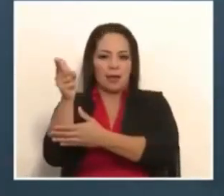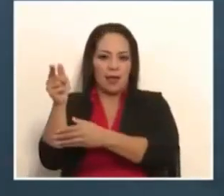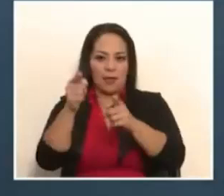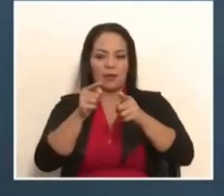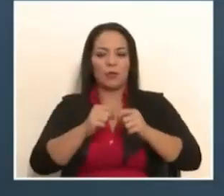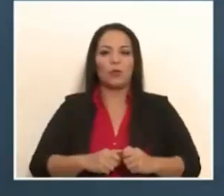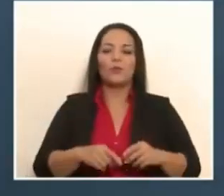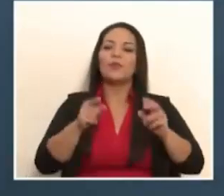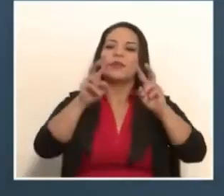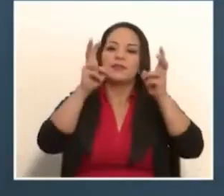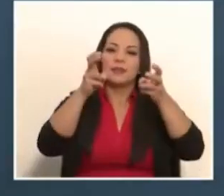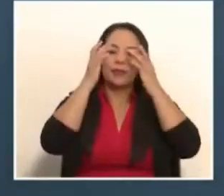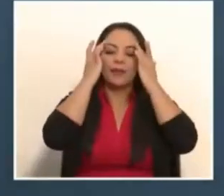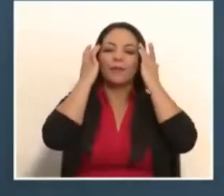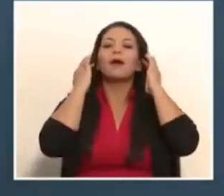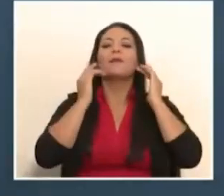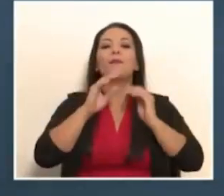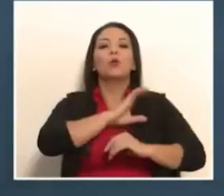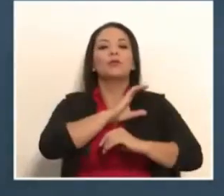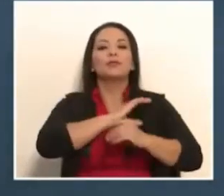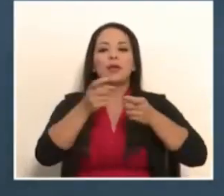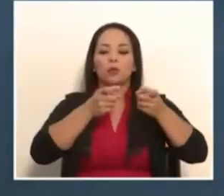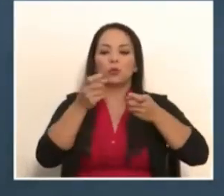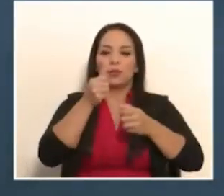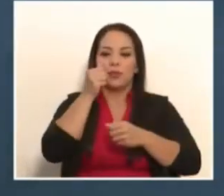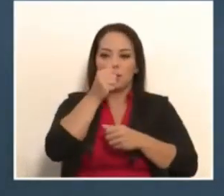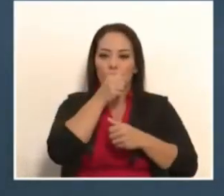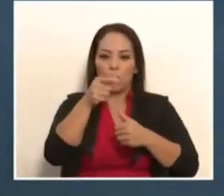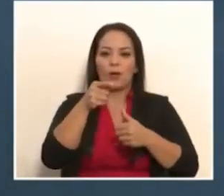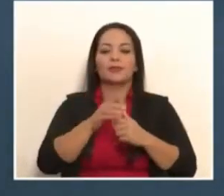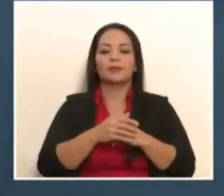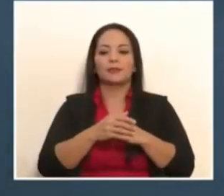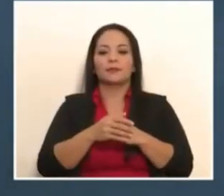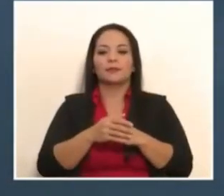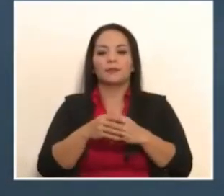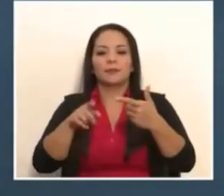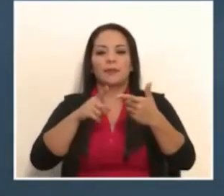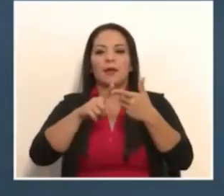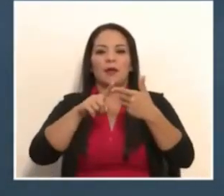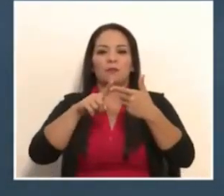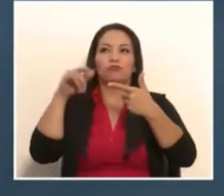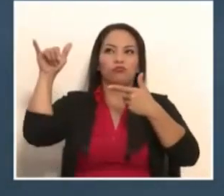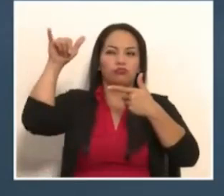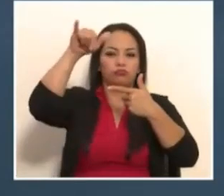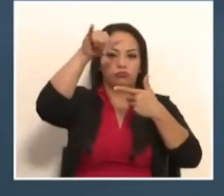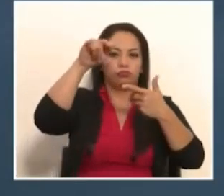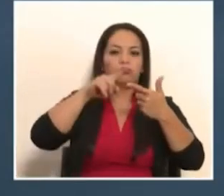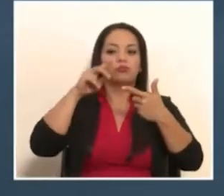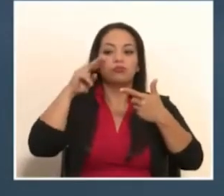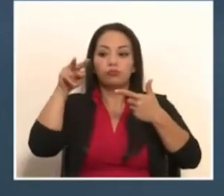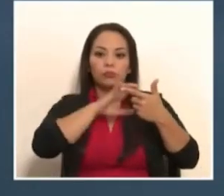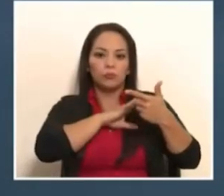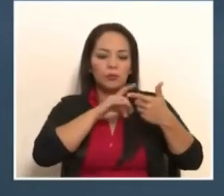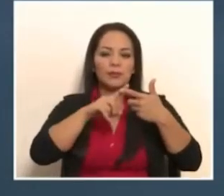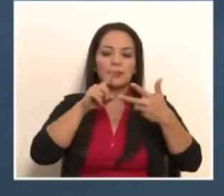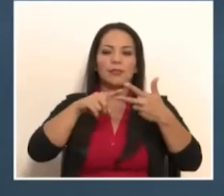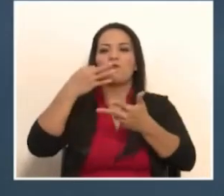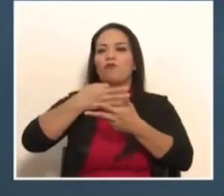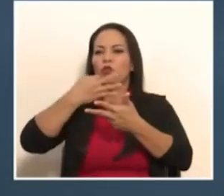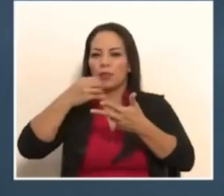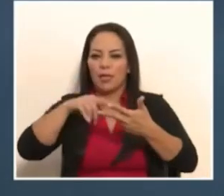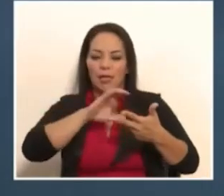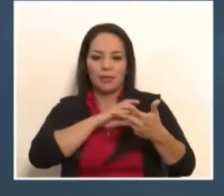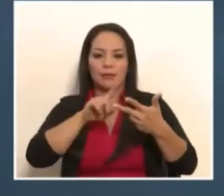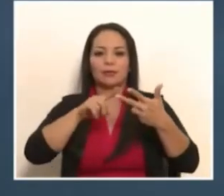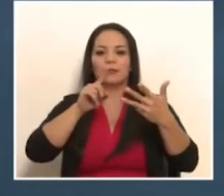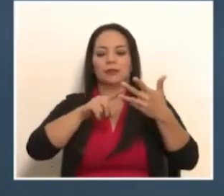línea, lo que es la Policía de Control de Drogas, Sección Aérea, Guardacostas, junto con Policía de Fronteras y la DIPOL